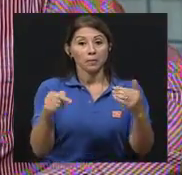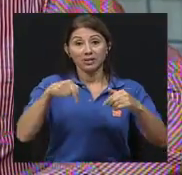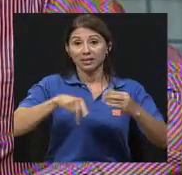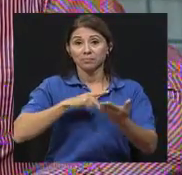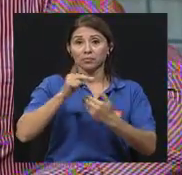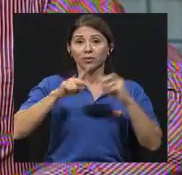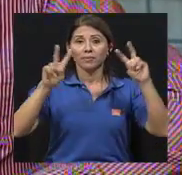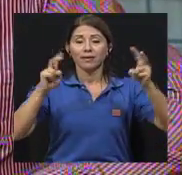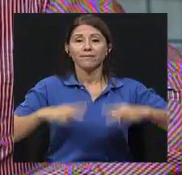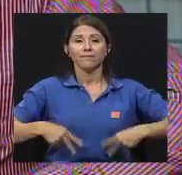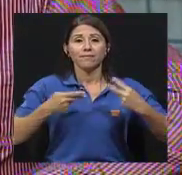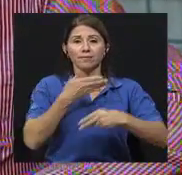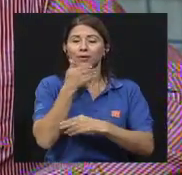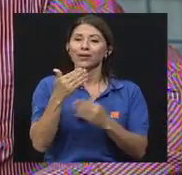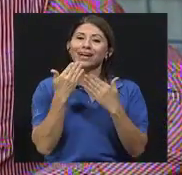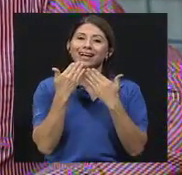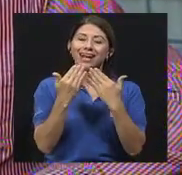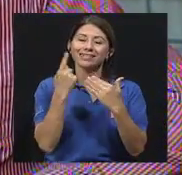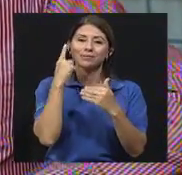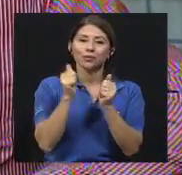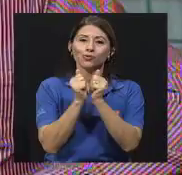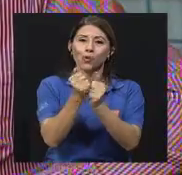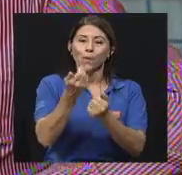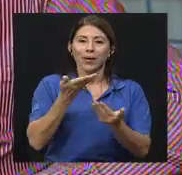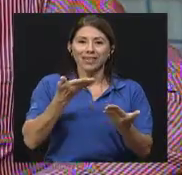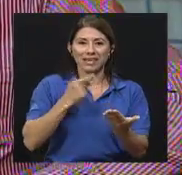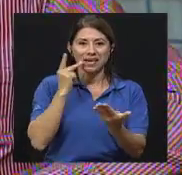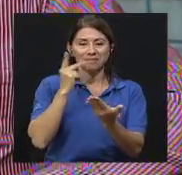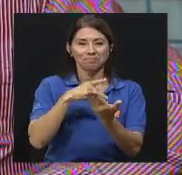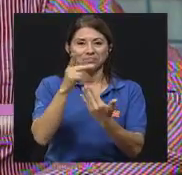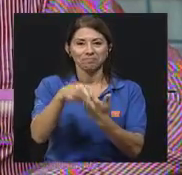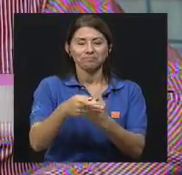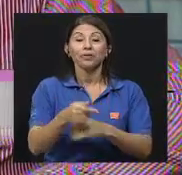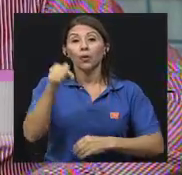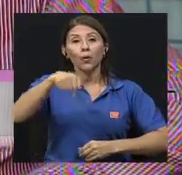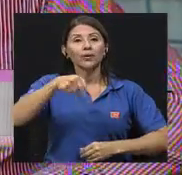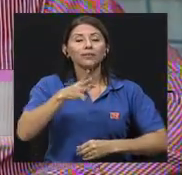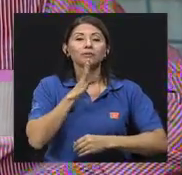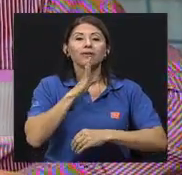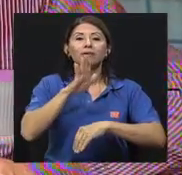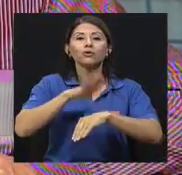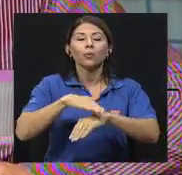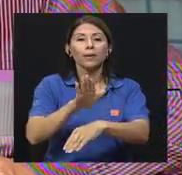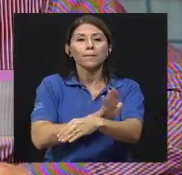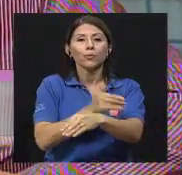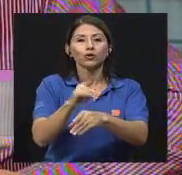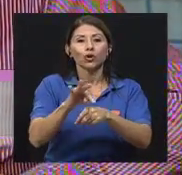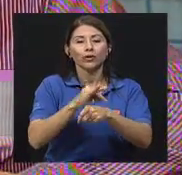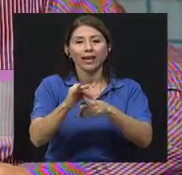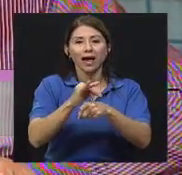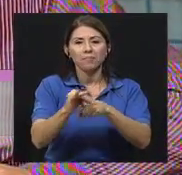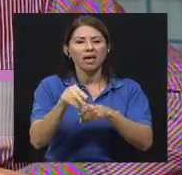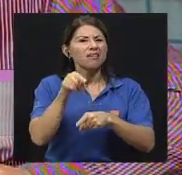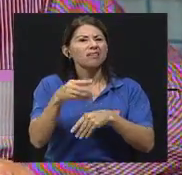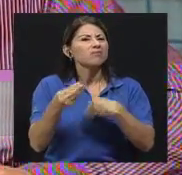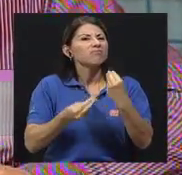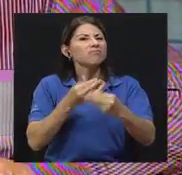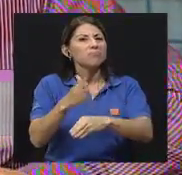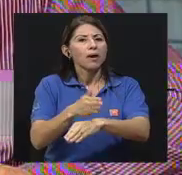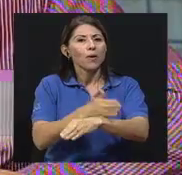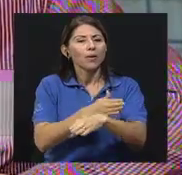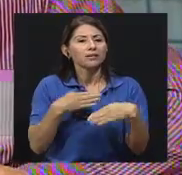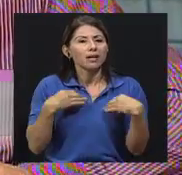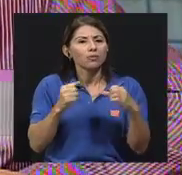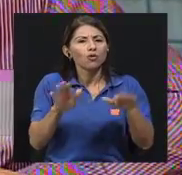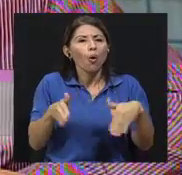Estamos en Vivir Mejor. Muchas gracias por su compañía. El día de hoy estamos hablando de la musicoterapia y cómo esto mejora